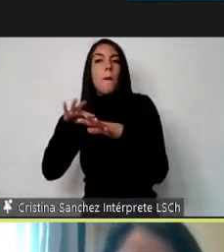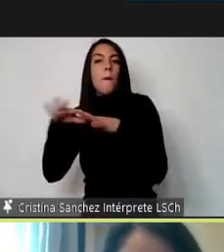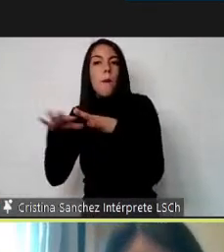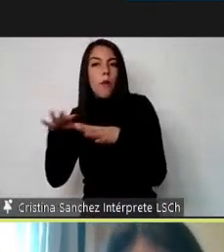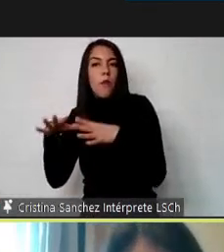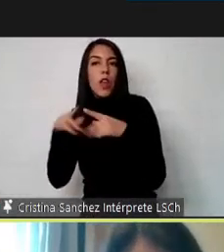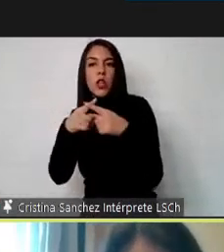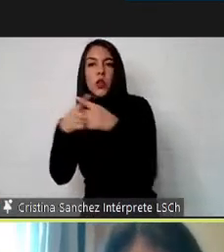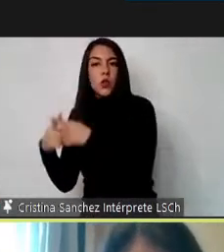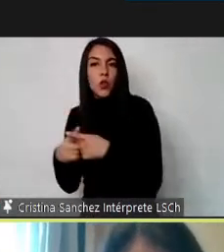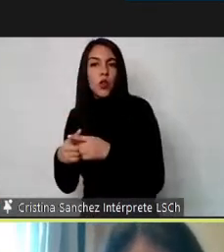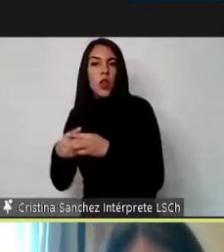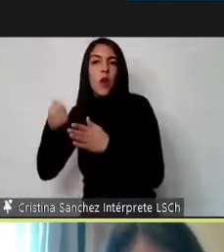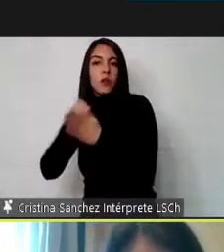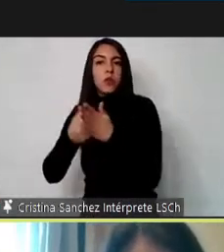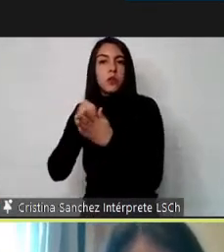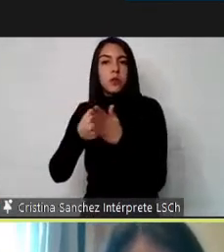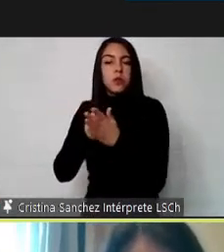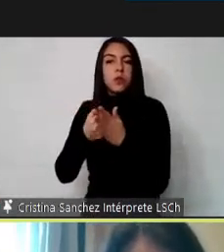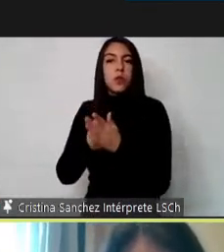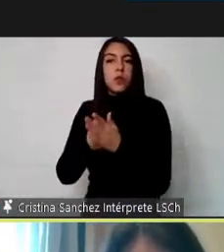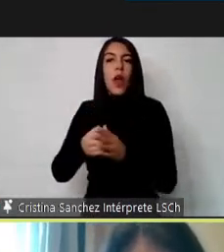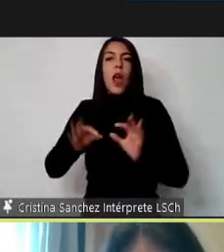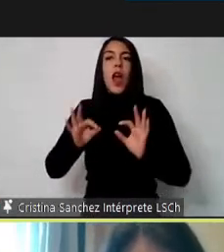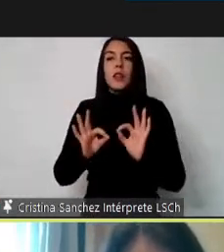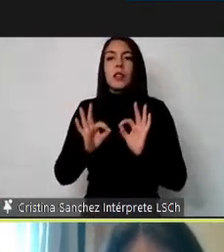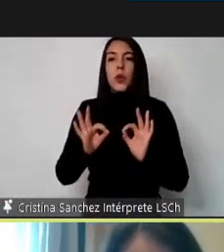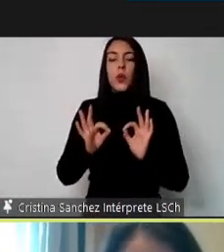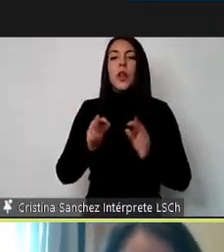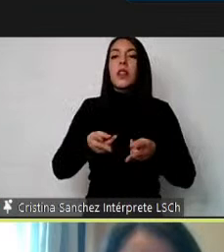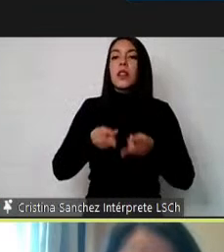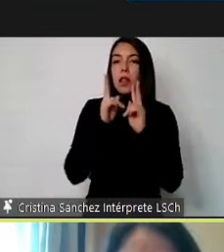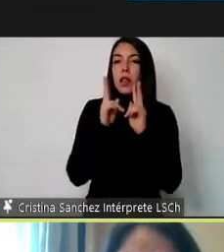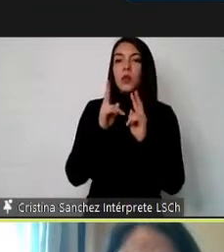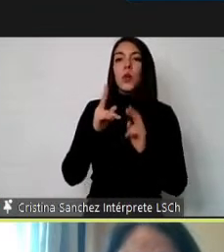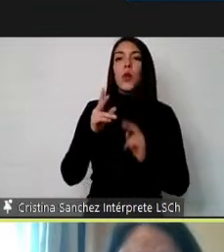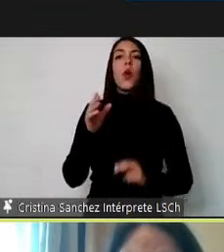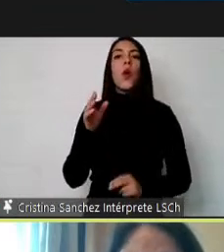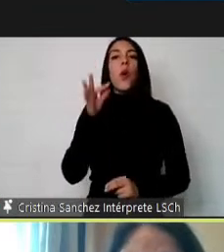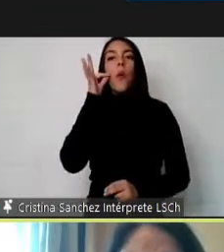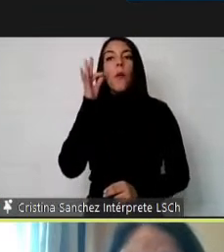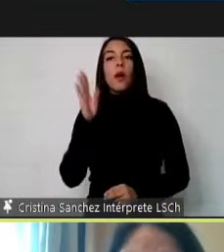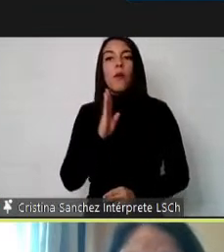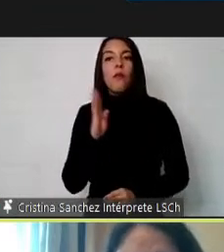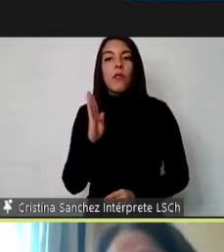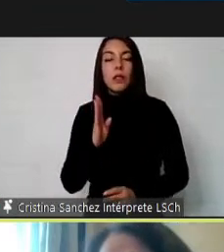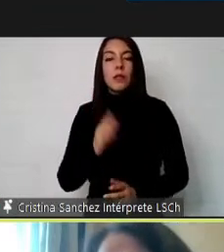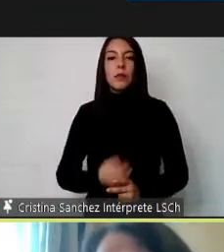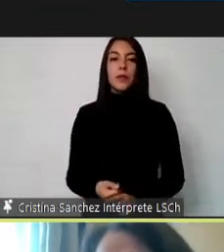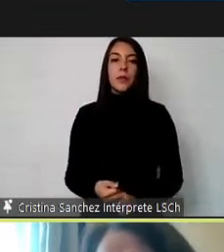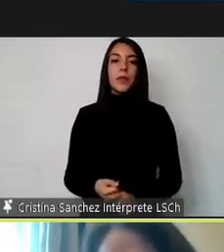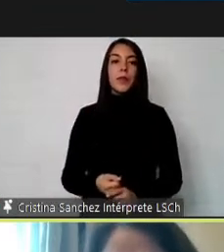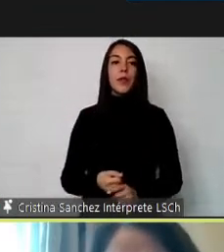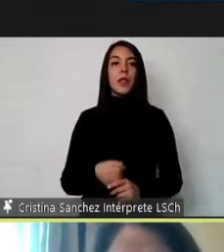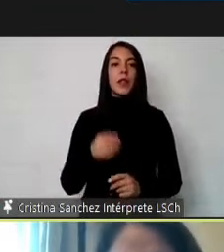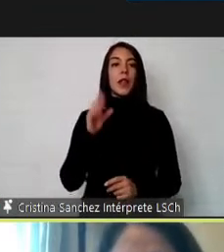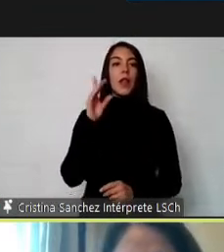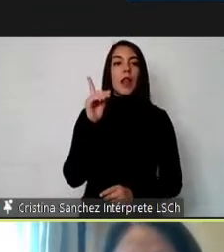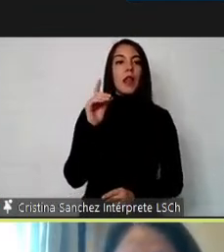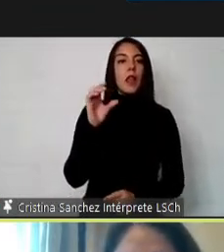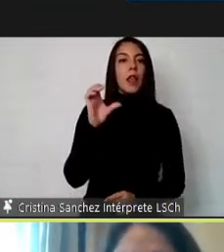garantía de estos derechos humanos básicos. De Luz, en el 1996,